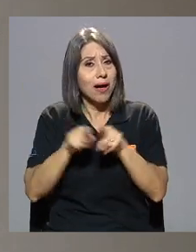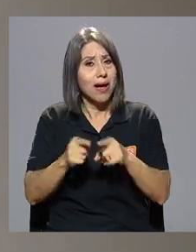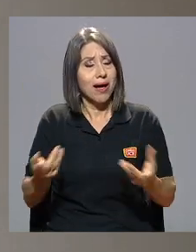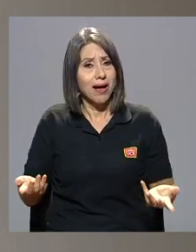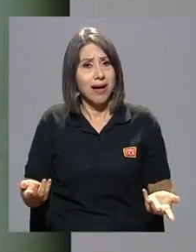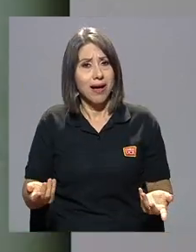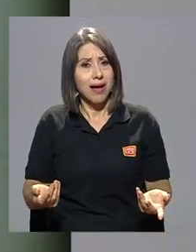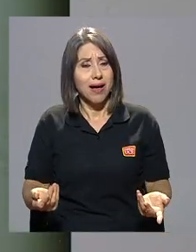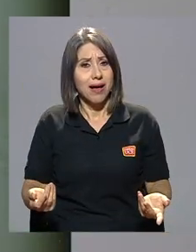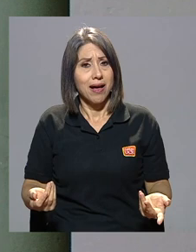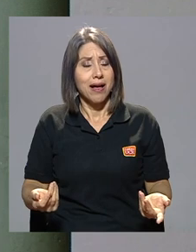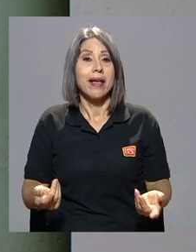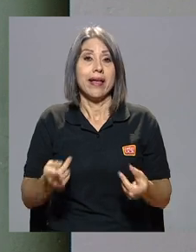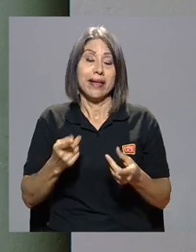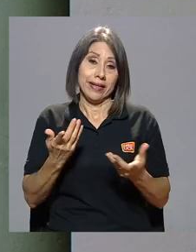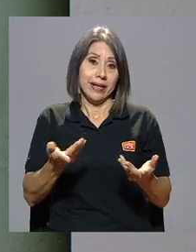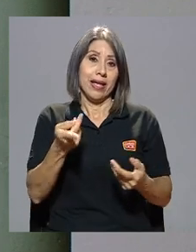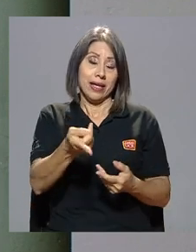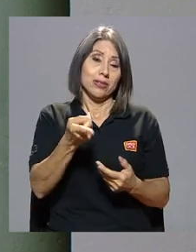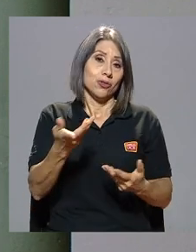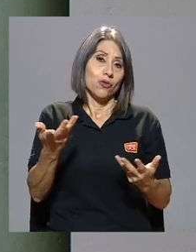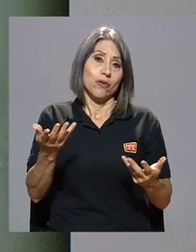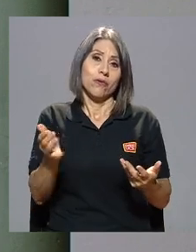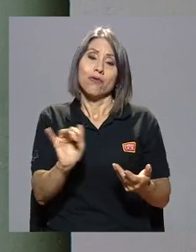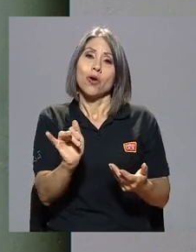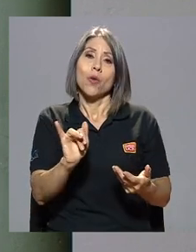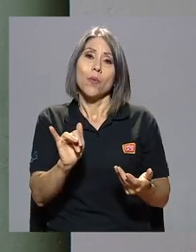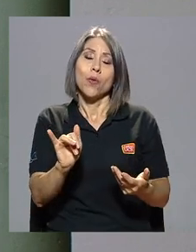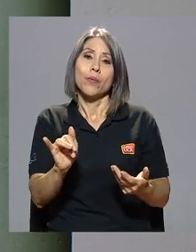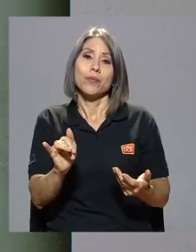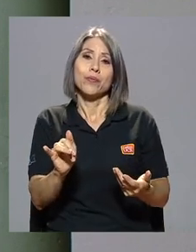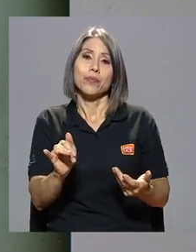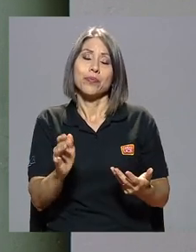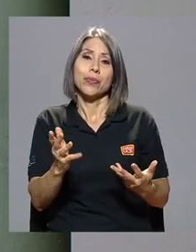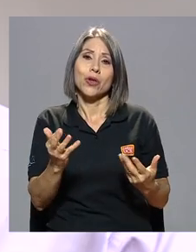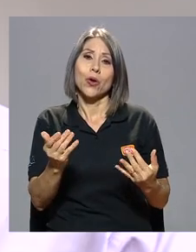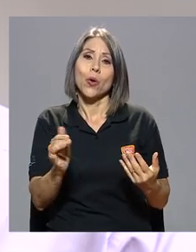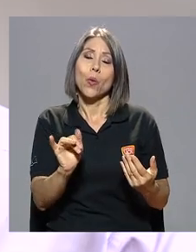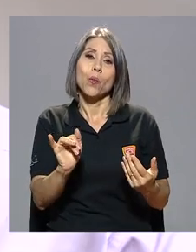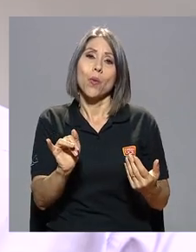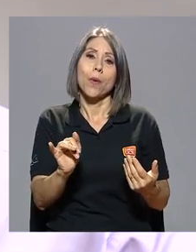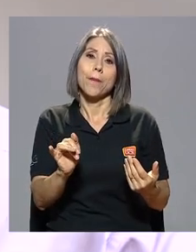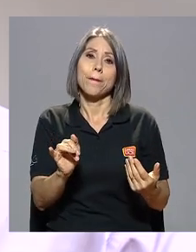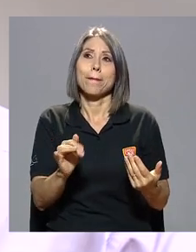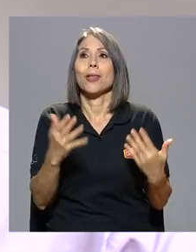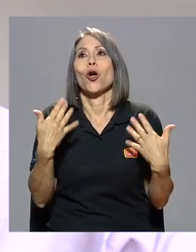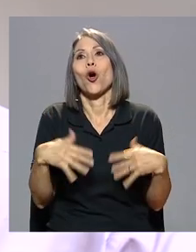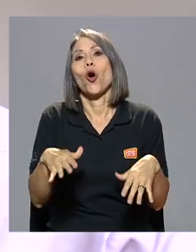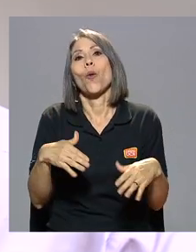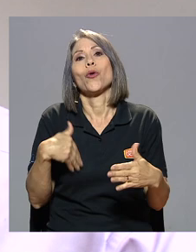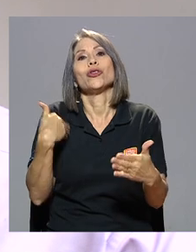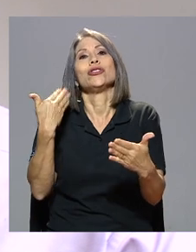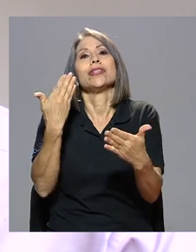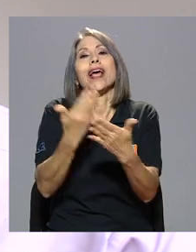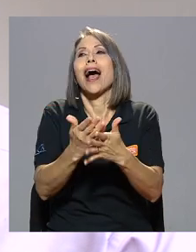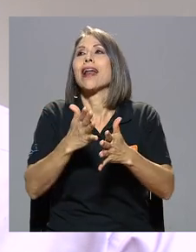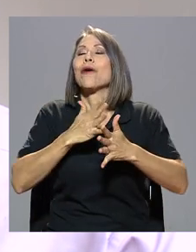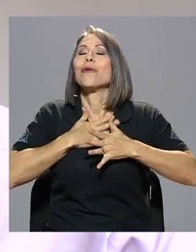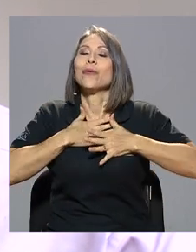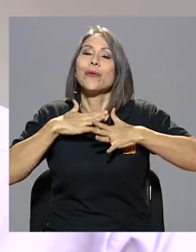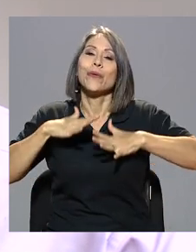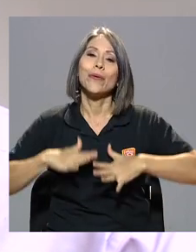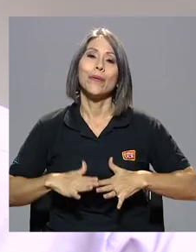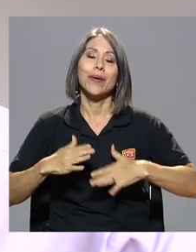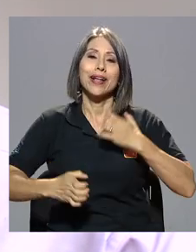también y entonces esto era fue como haber llegado a un paraíso emocional en el